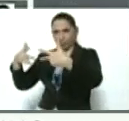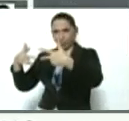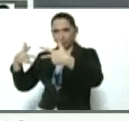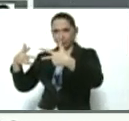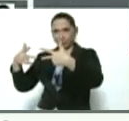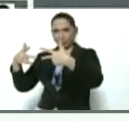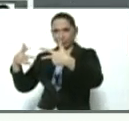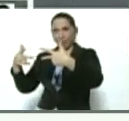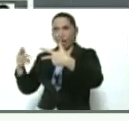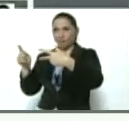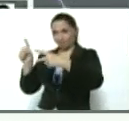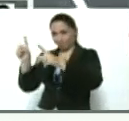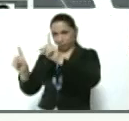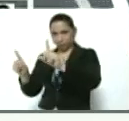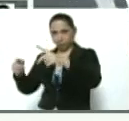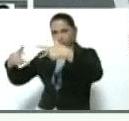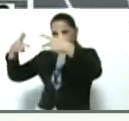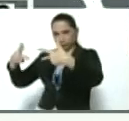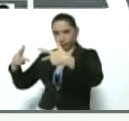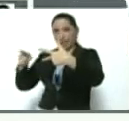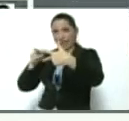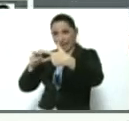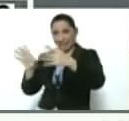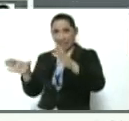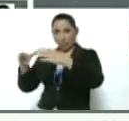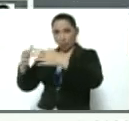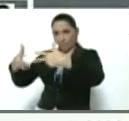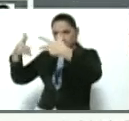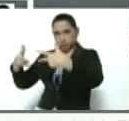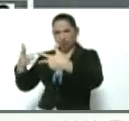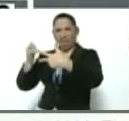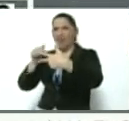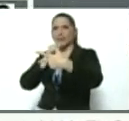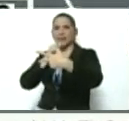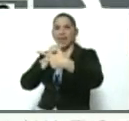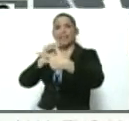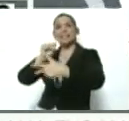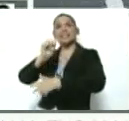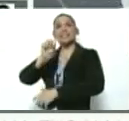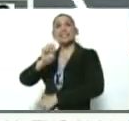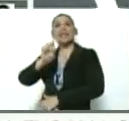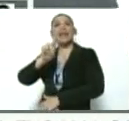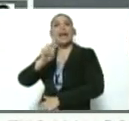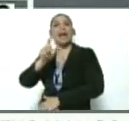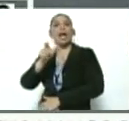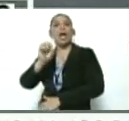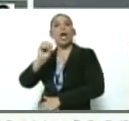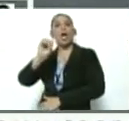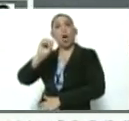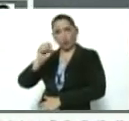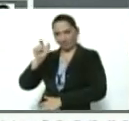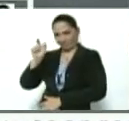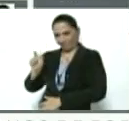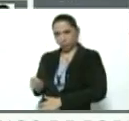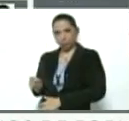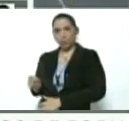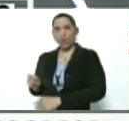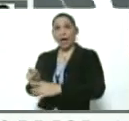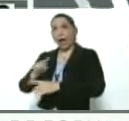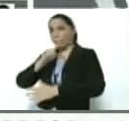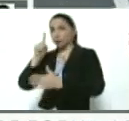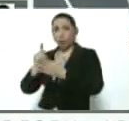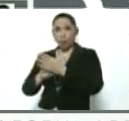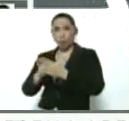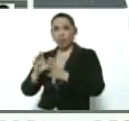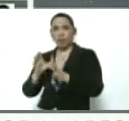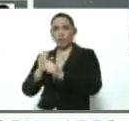en esa reunión, en esa videollamada, están presentes Sergio Vergara, que es una persona de absoluta confianza de Juan Guaidó, no sé si